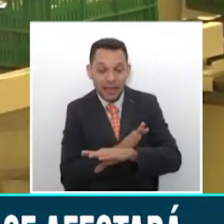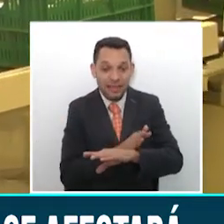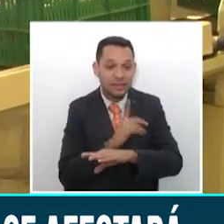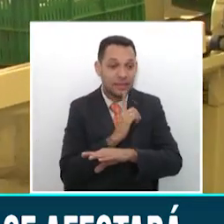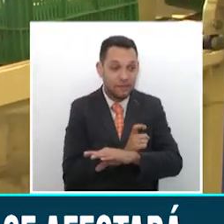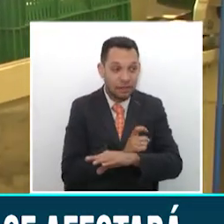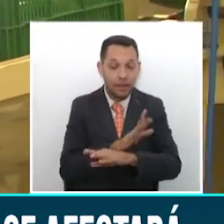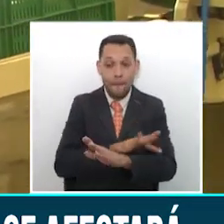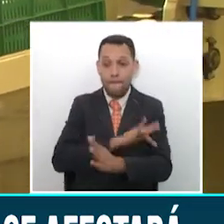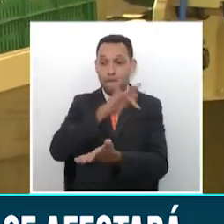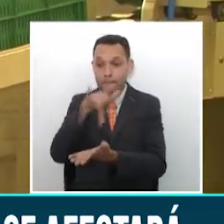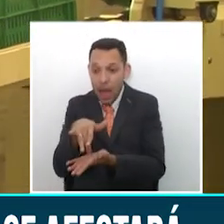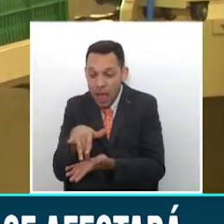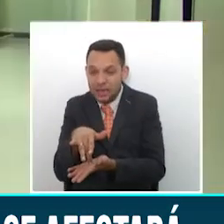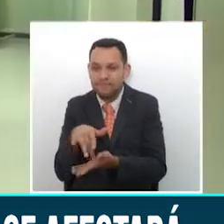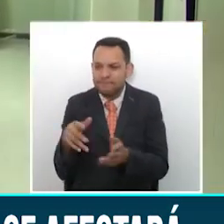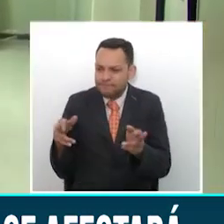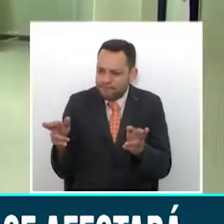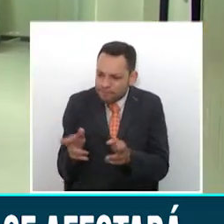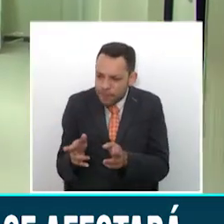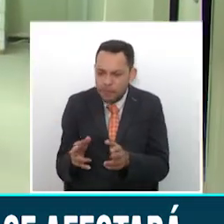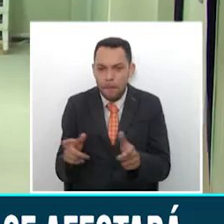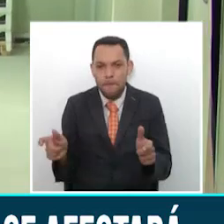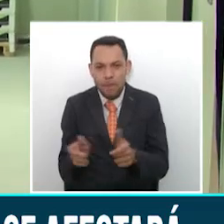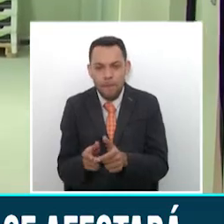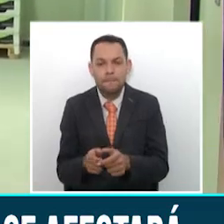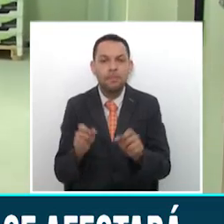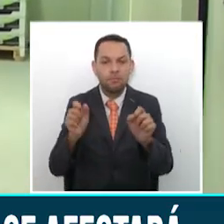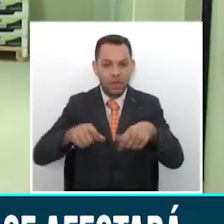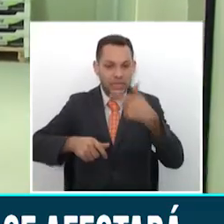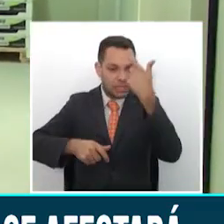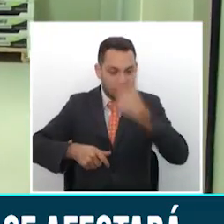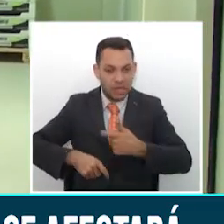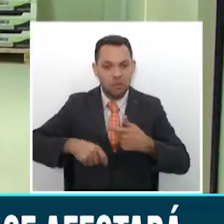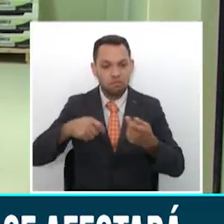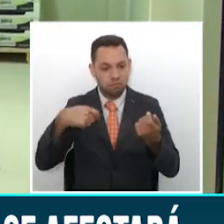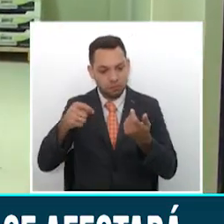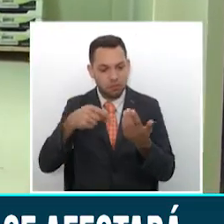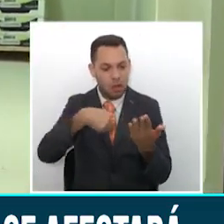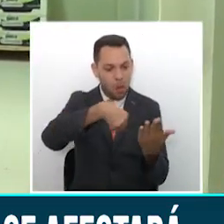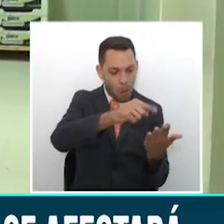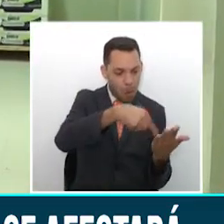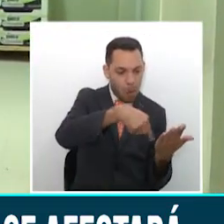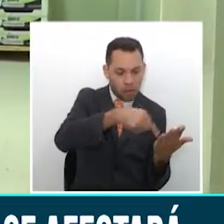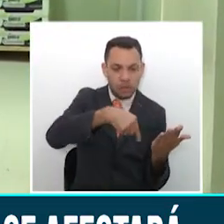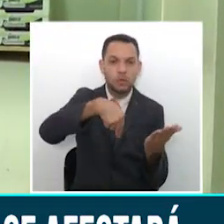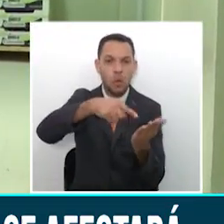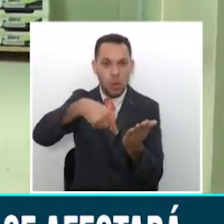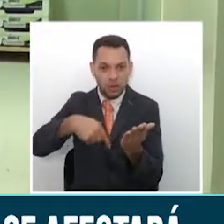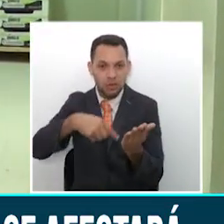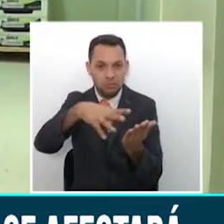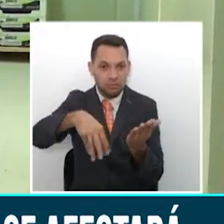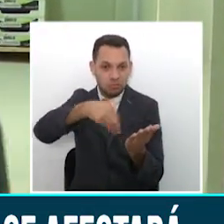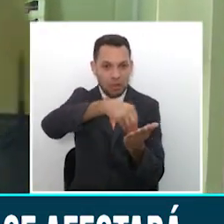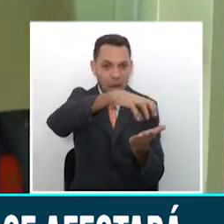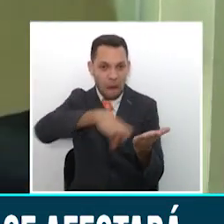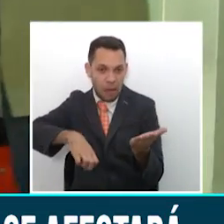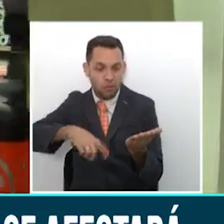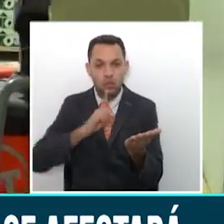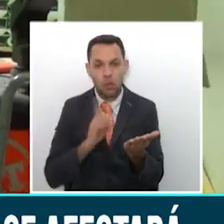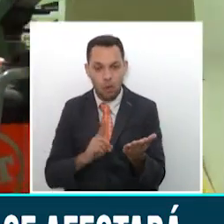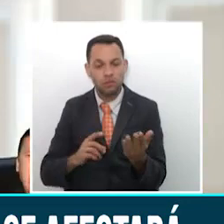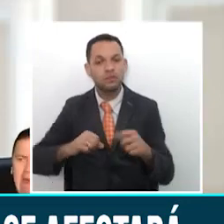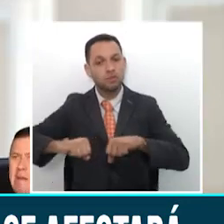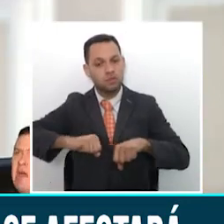deben asistir a sus actividades y que de igual forma cumplan con los términos del contrato inicial, ya que estos cambios no afectarán la normativa interna.